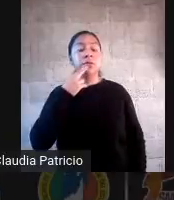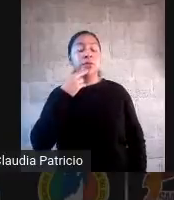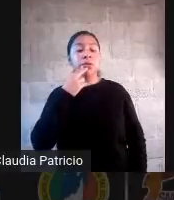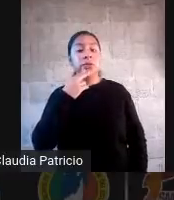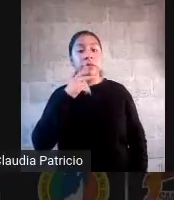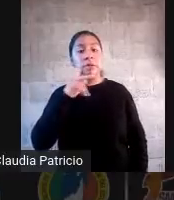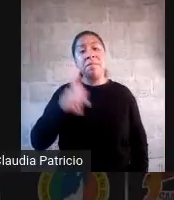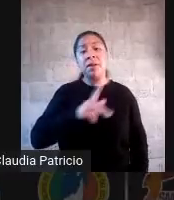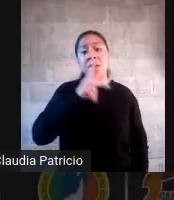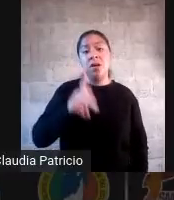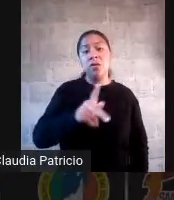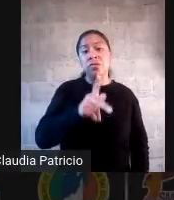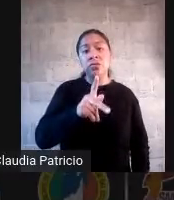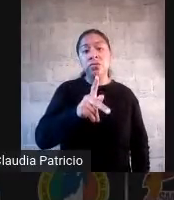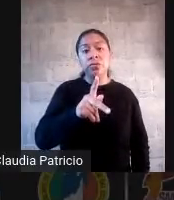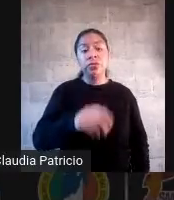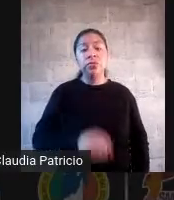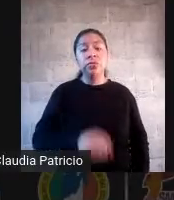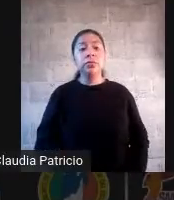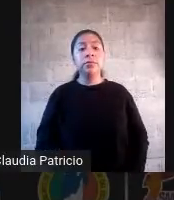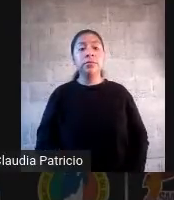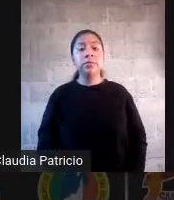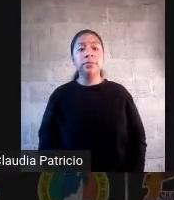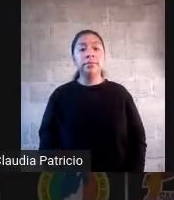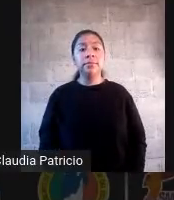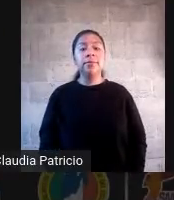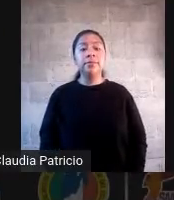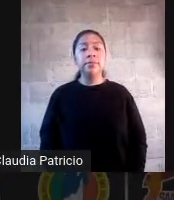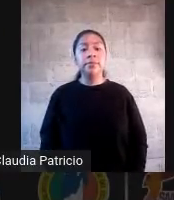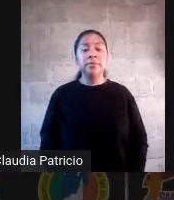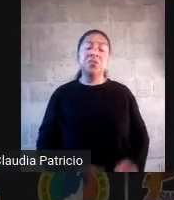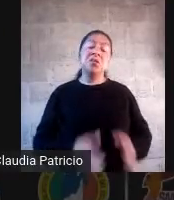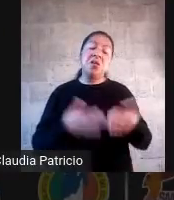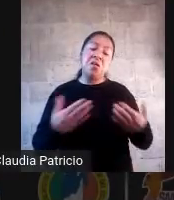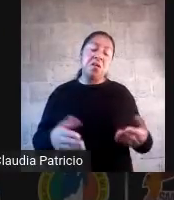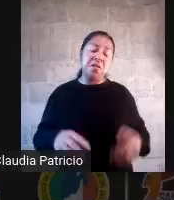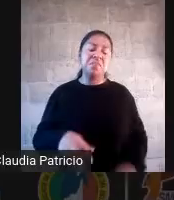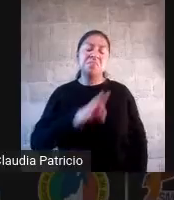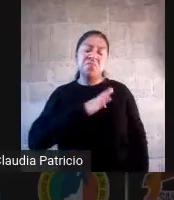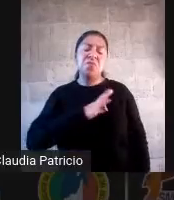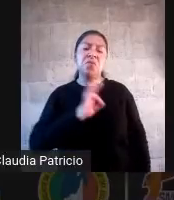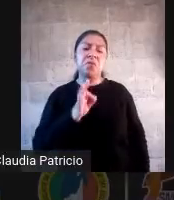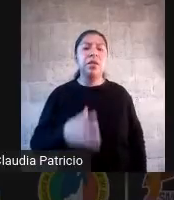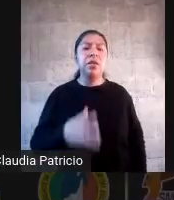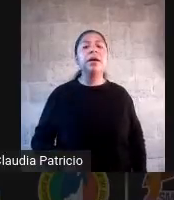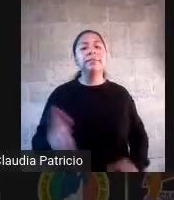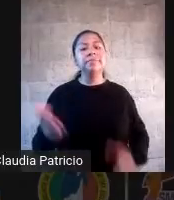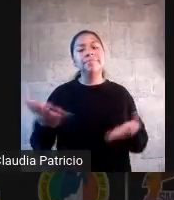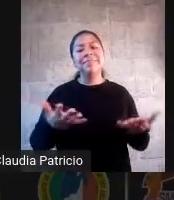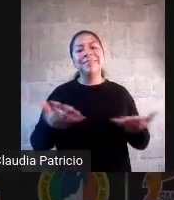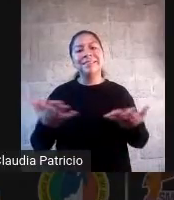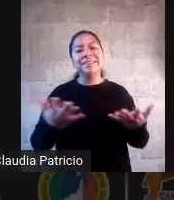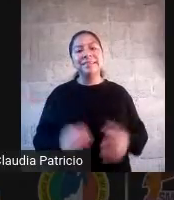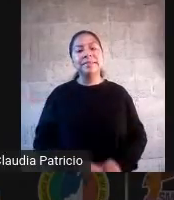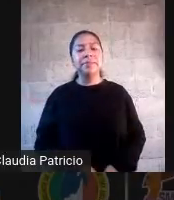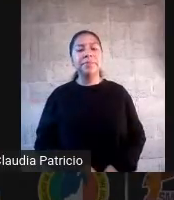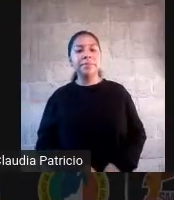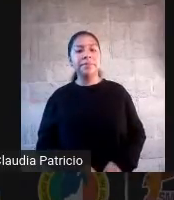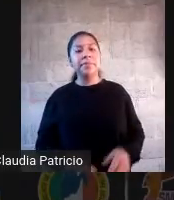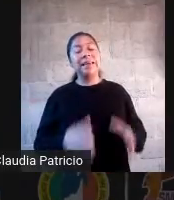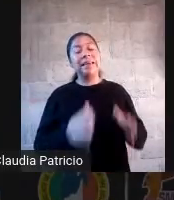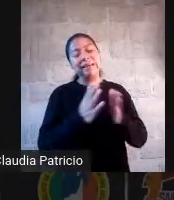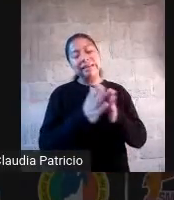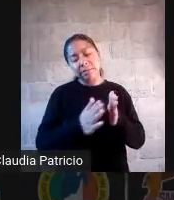de hecho sería muy propicio por la contingencia, pero posteriormente, ya que haya más confianza, ya que hayamos avanzado un poquito más,